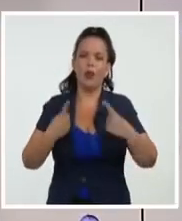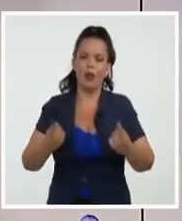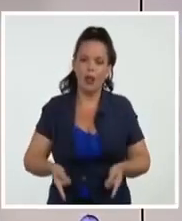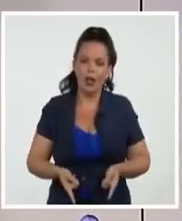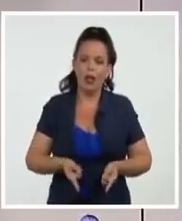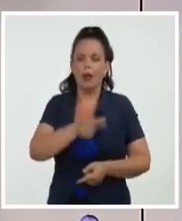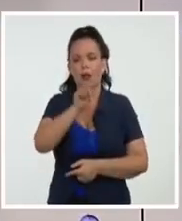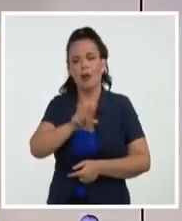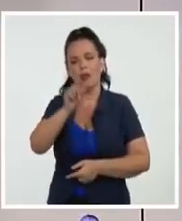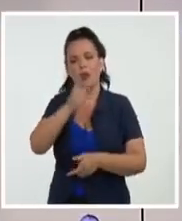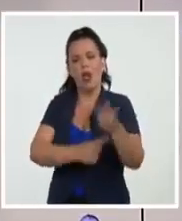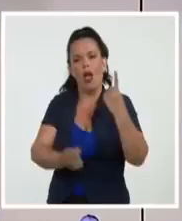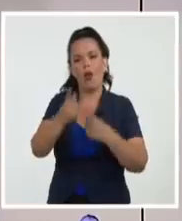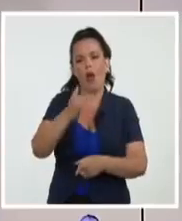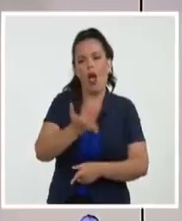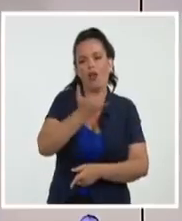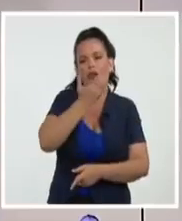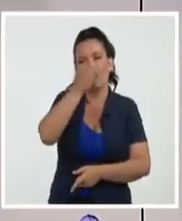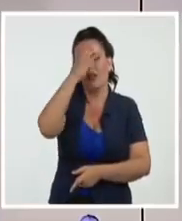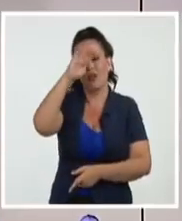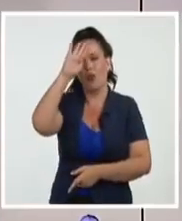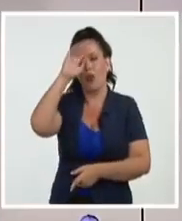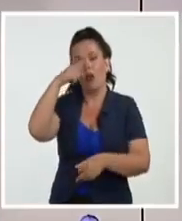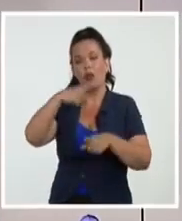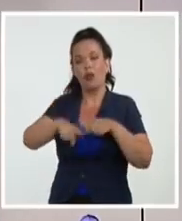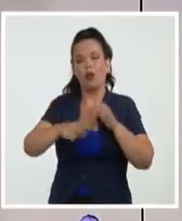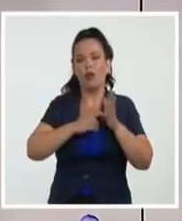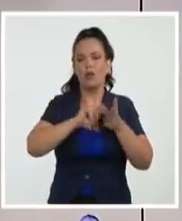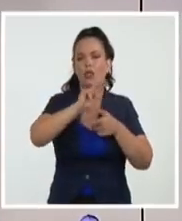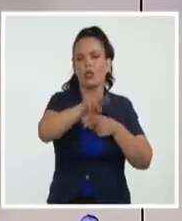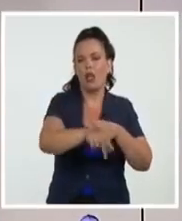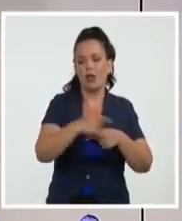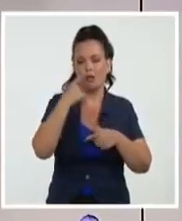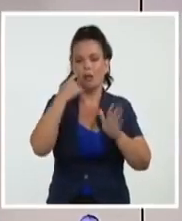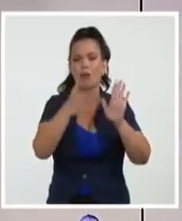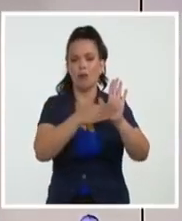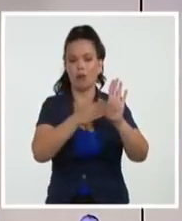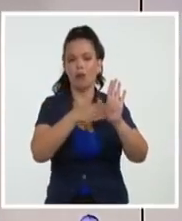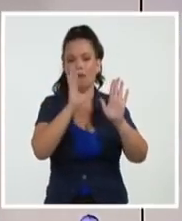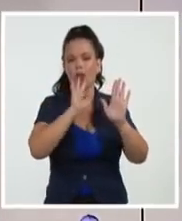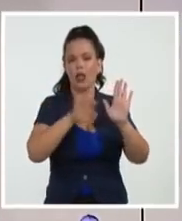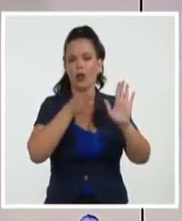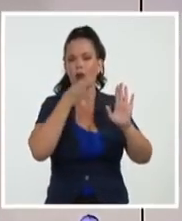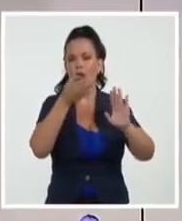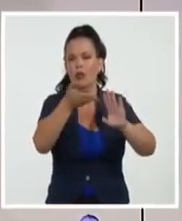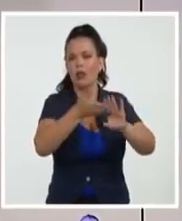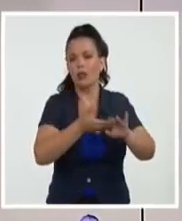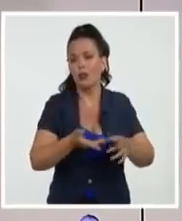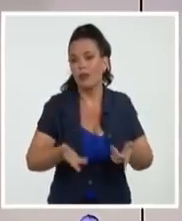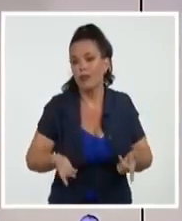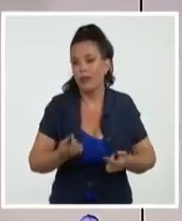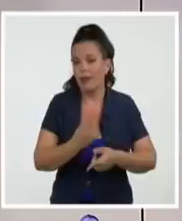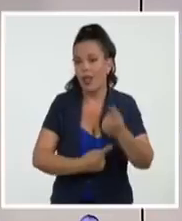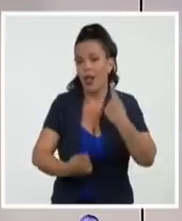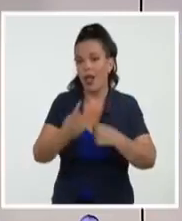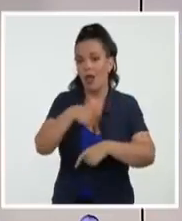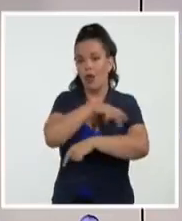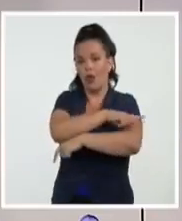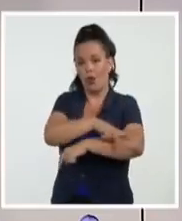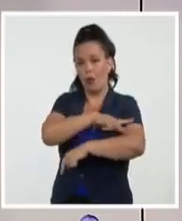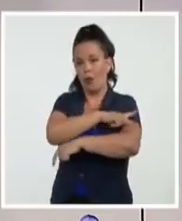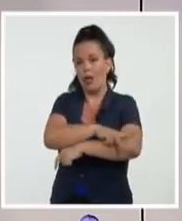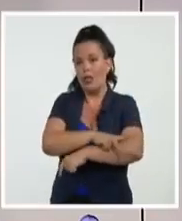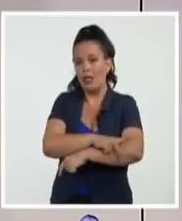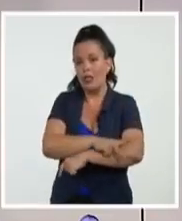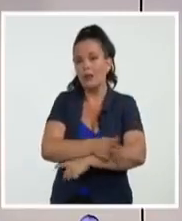intimidatorio para otras naciones del mundo que se toman muy en serio, por cierto, y lastimosamente, las listas